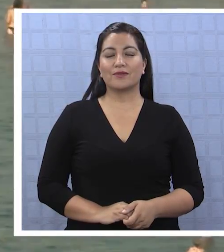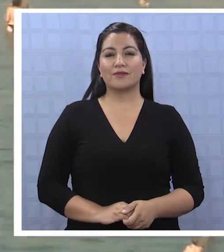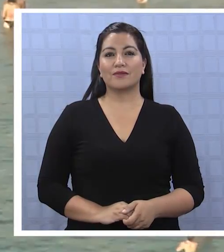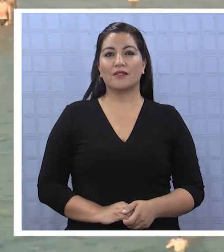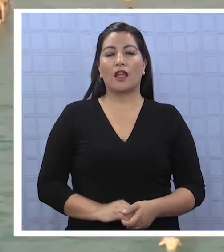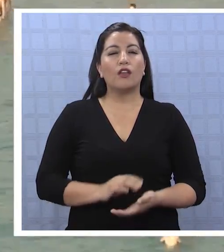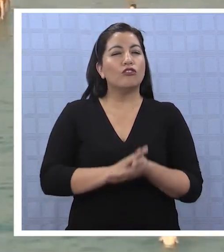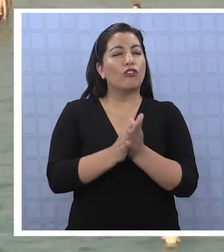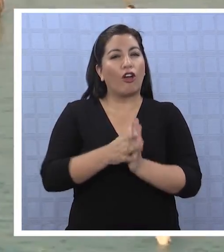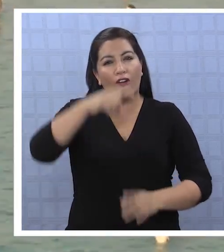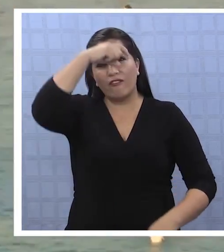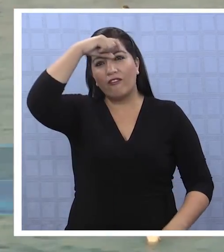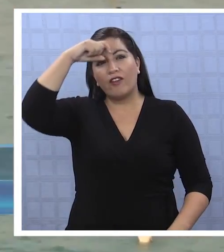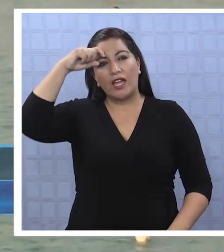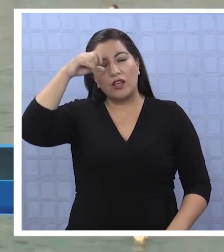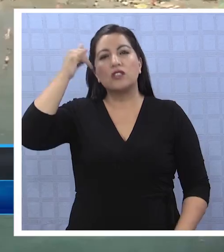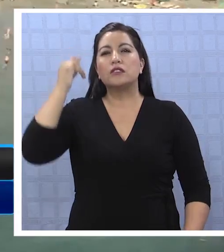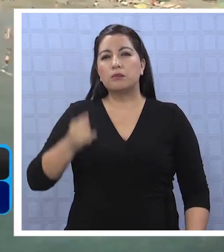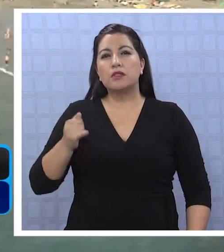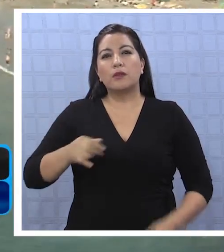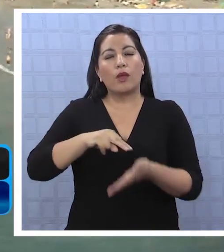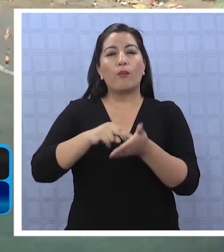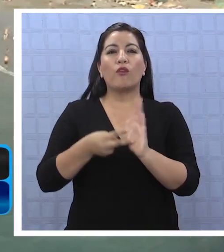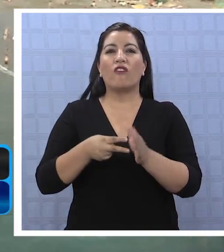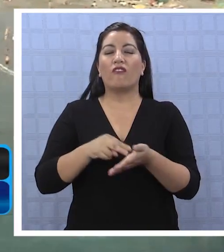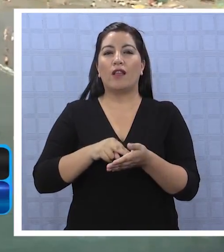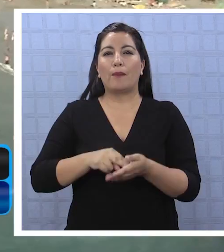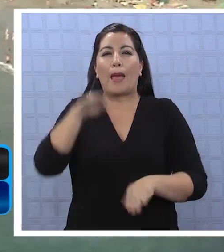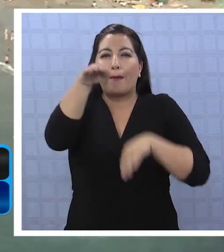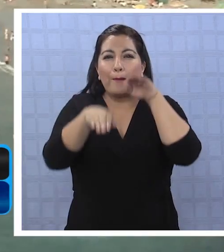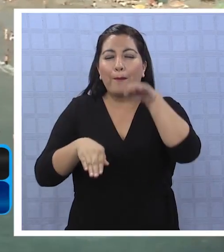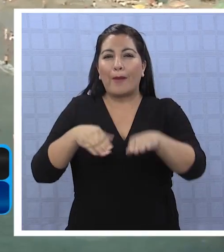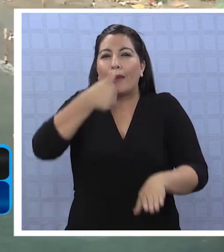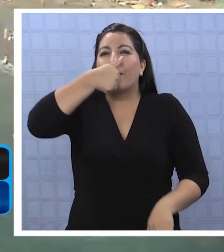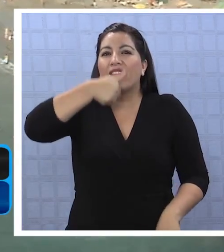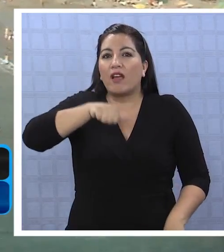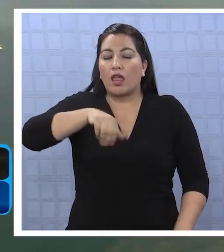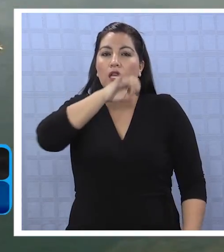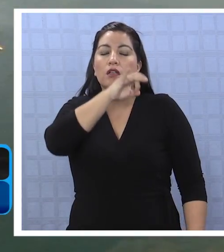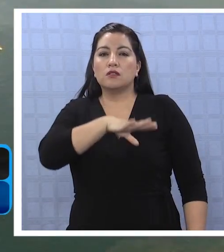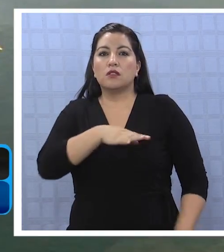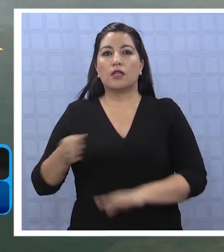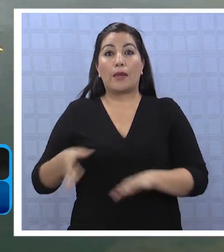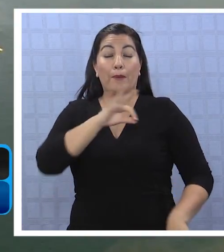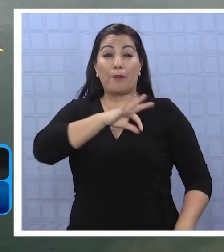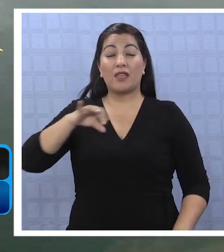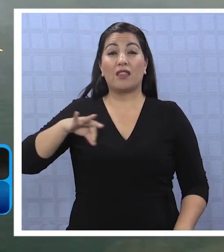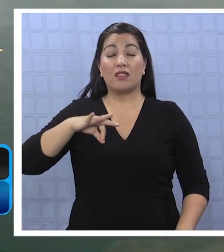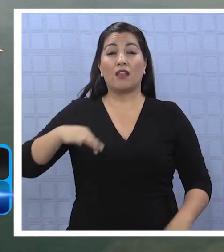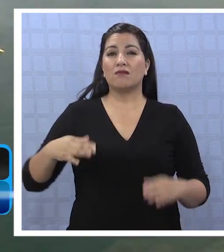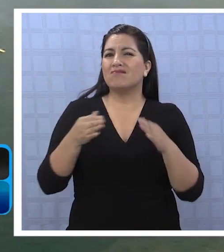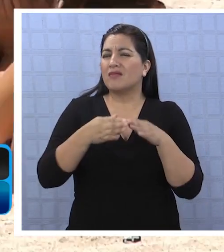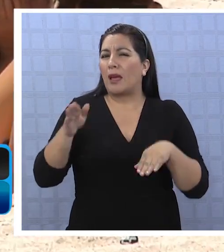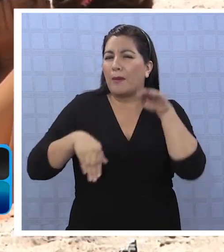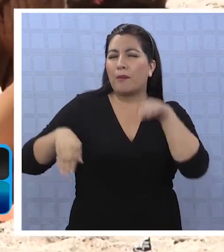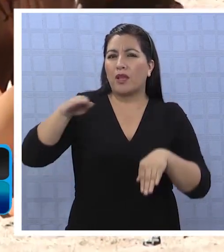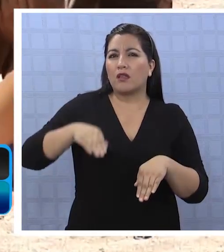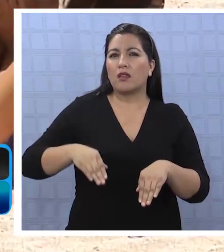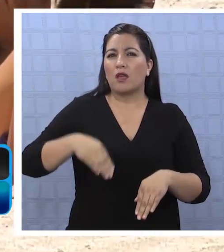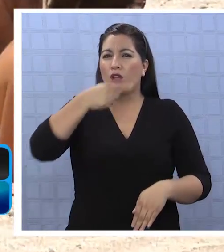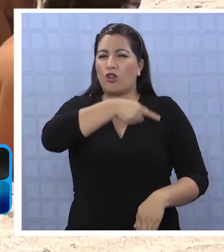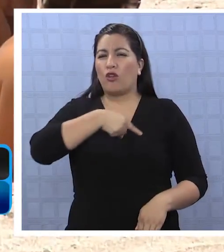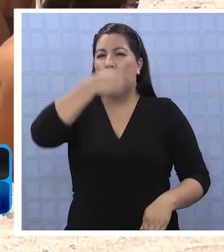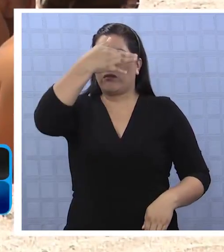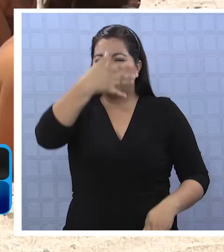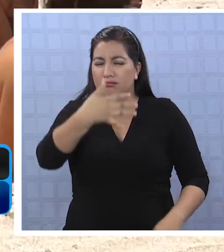Todos los veranos salta al tapete la problemática sobre las playas privadas en Chile. El Ministerio de Bienes Nacionales hace unos días dio a conocer un listado con